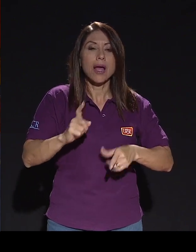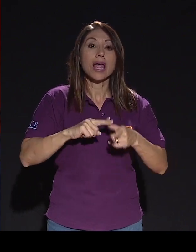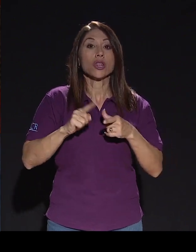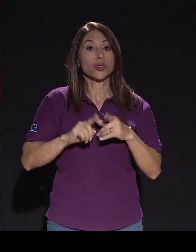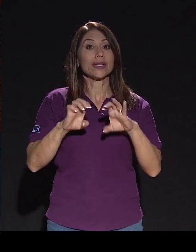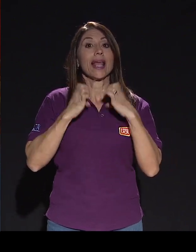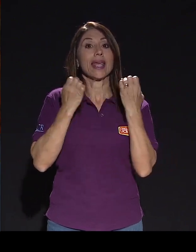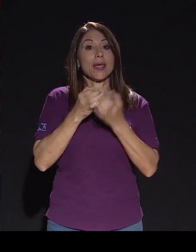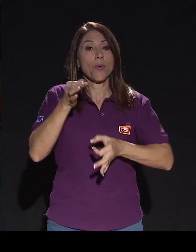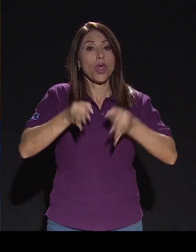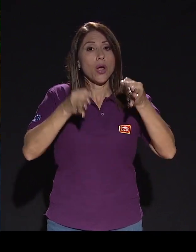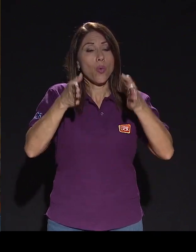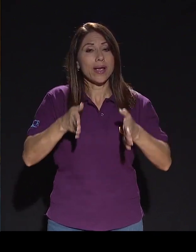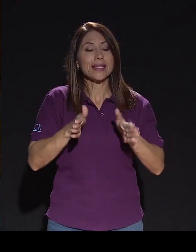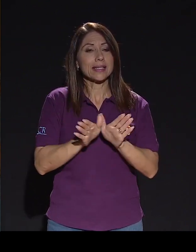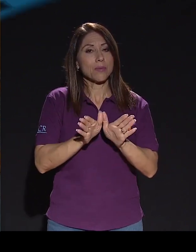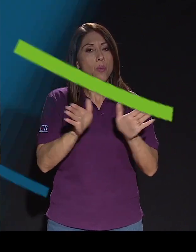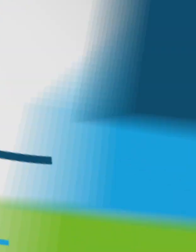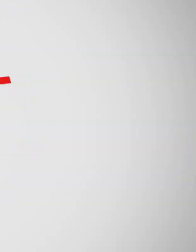amplio.